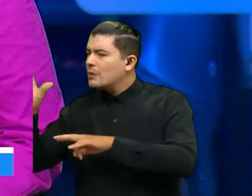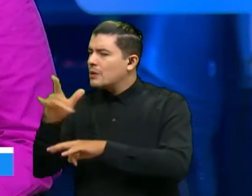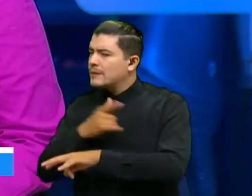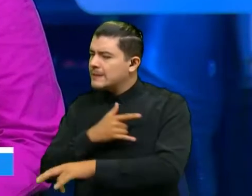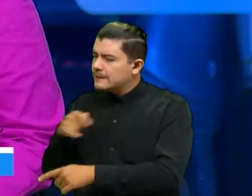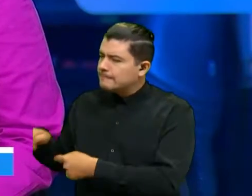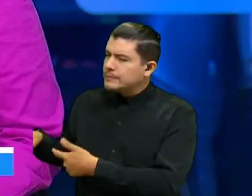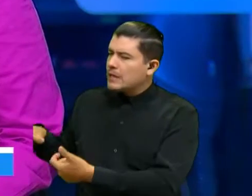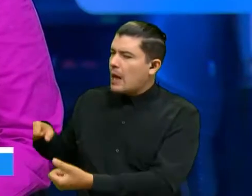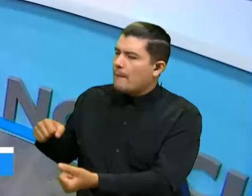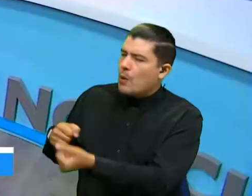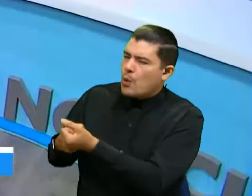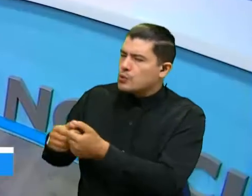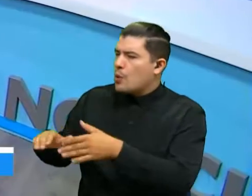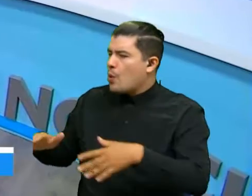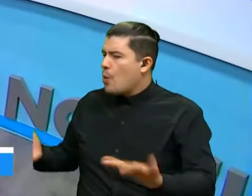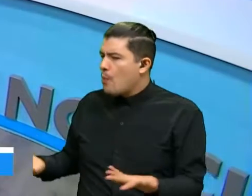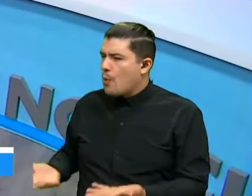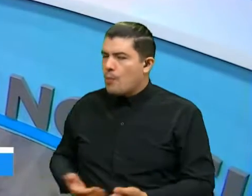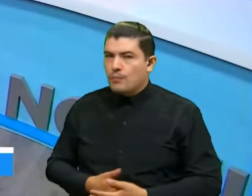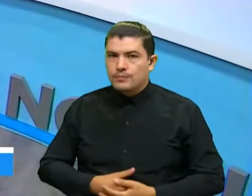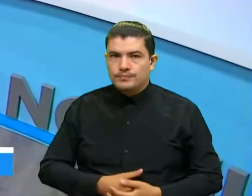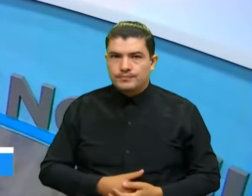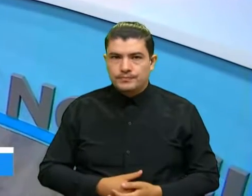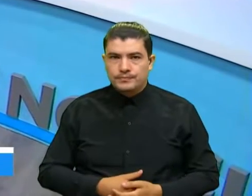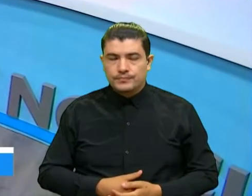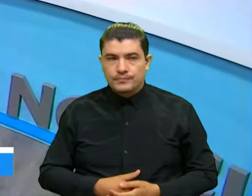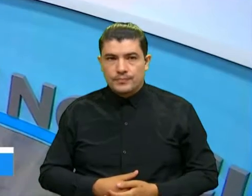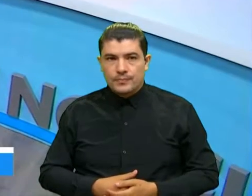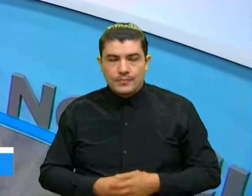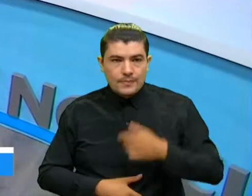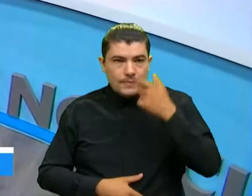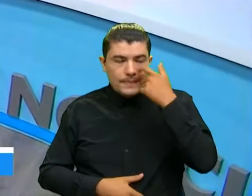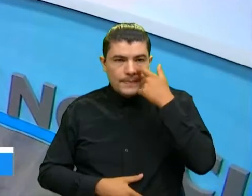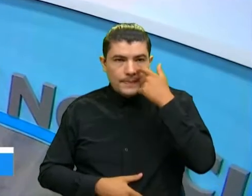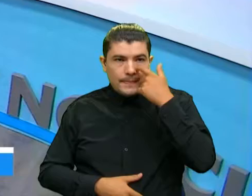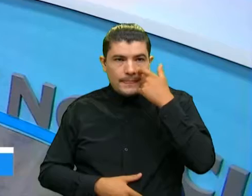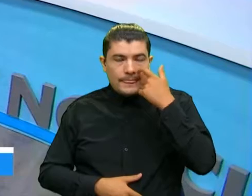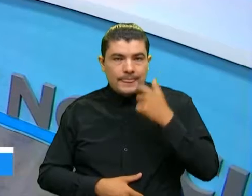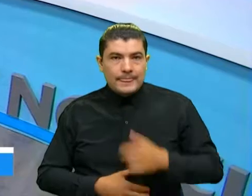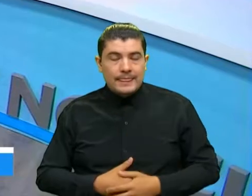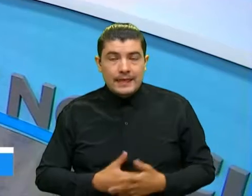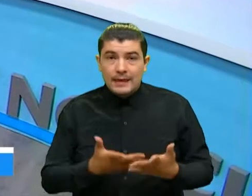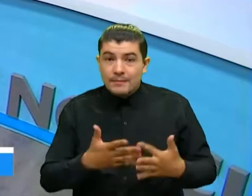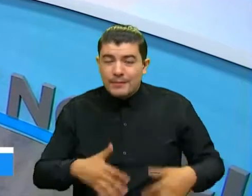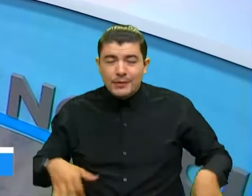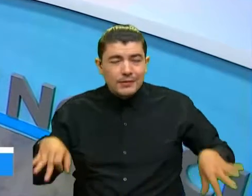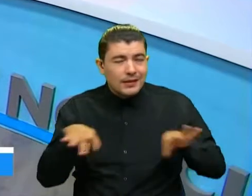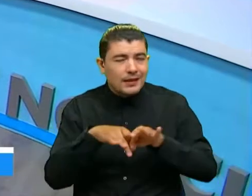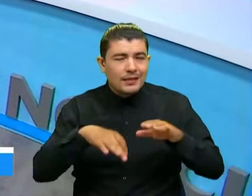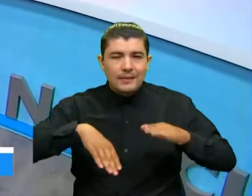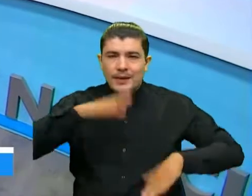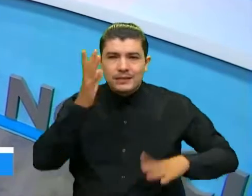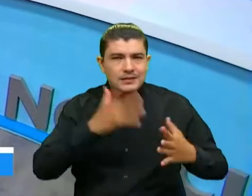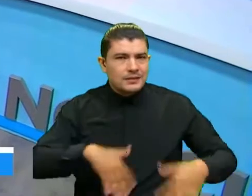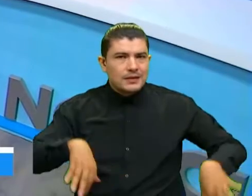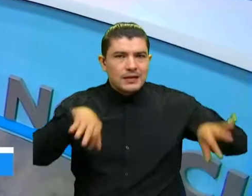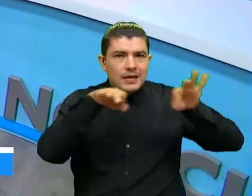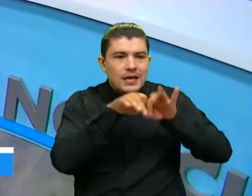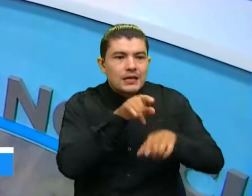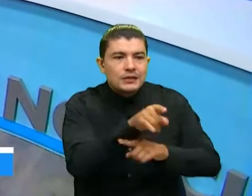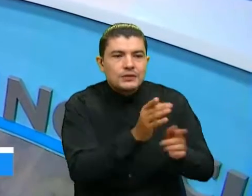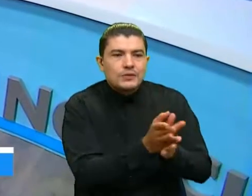bueno lo fundamental es que se convierta en una cultura en una práctica